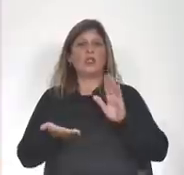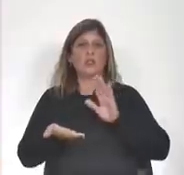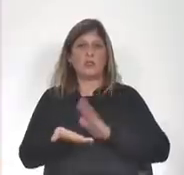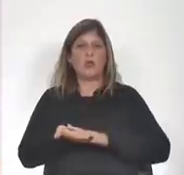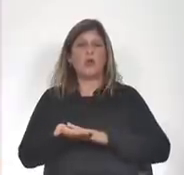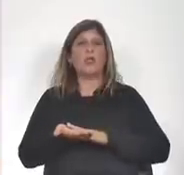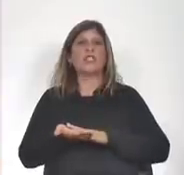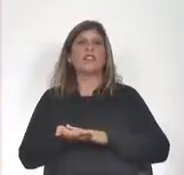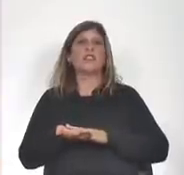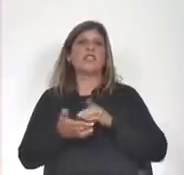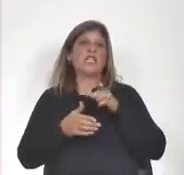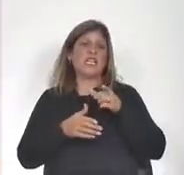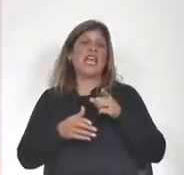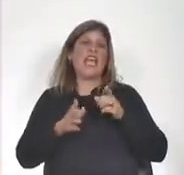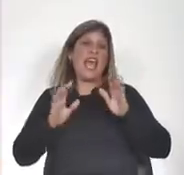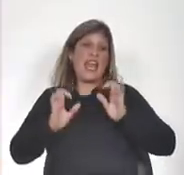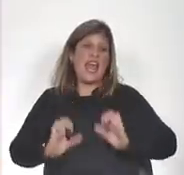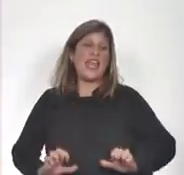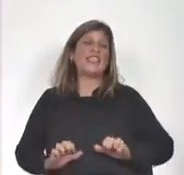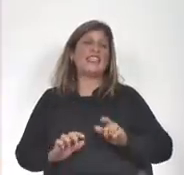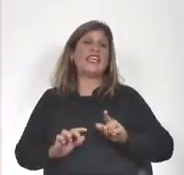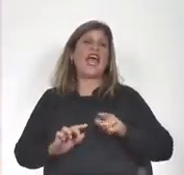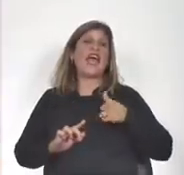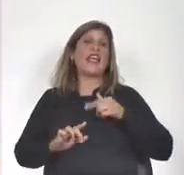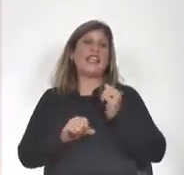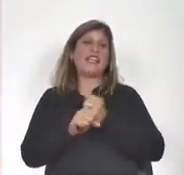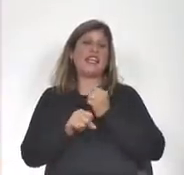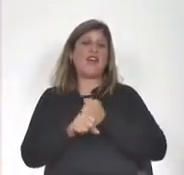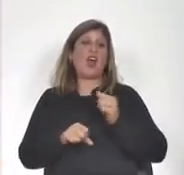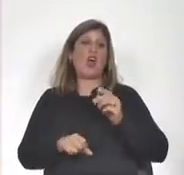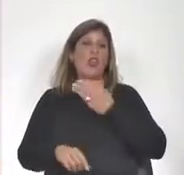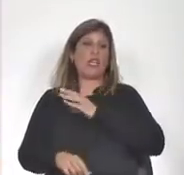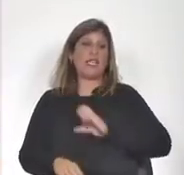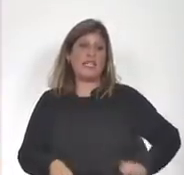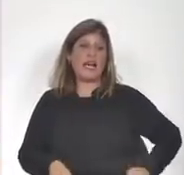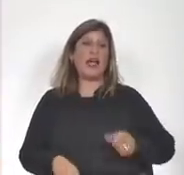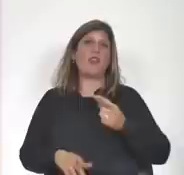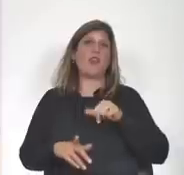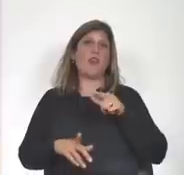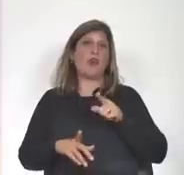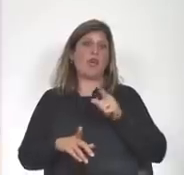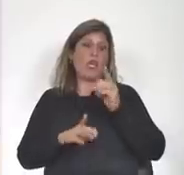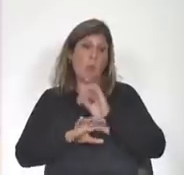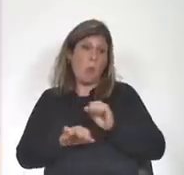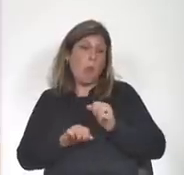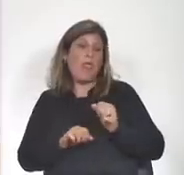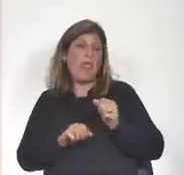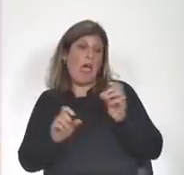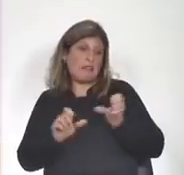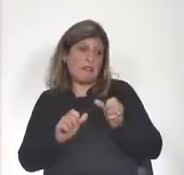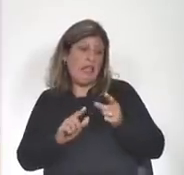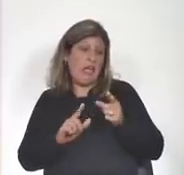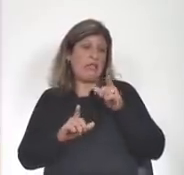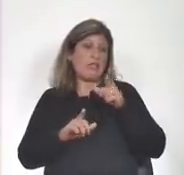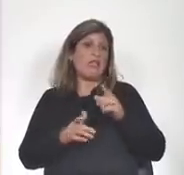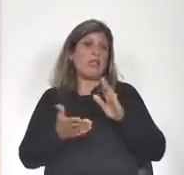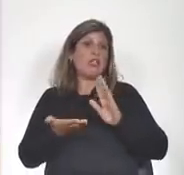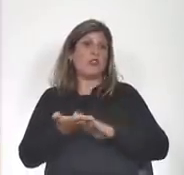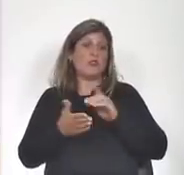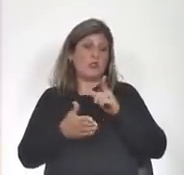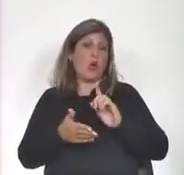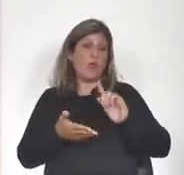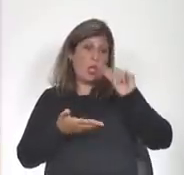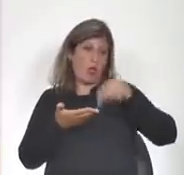referentes a la ética en la función pública que tienen que ver también con valoraciones que ella puede haber hecho o puede hacer respecto de la